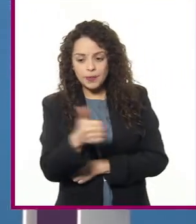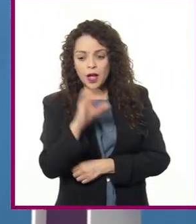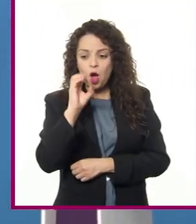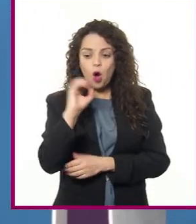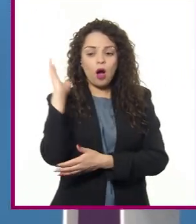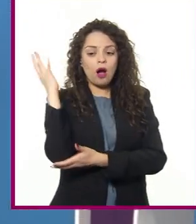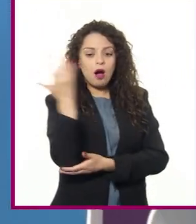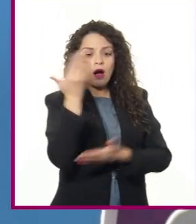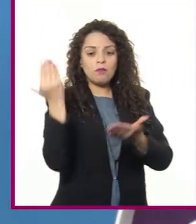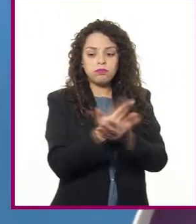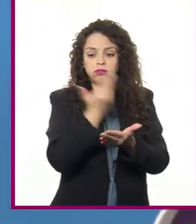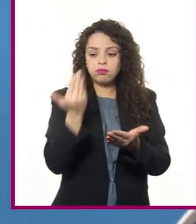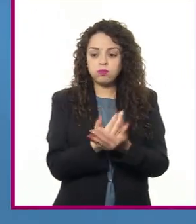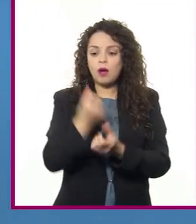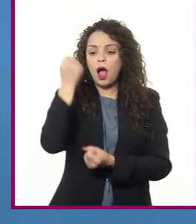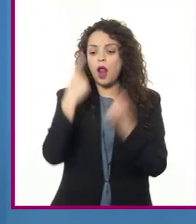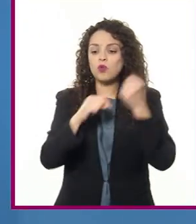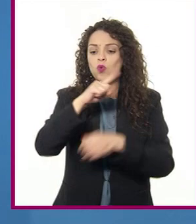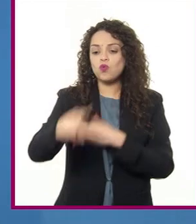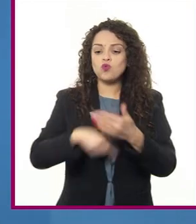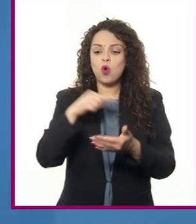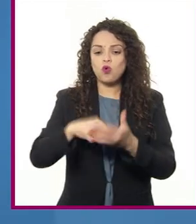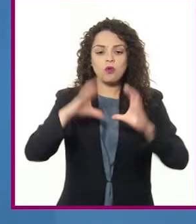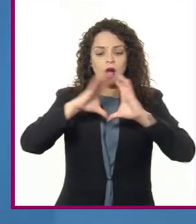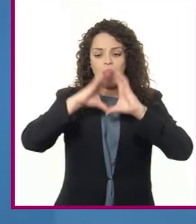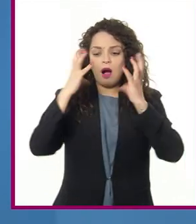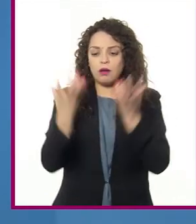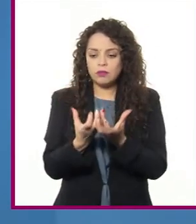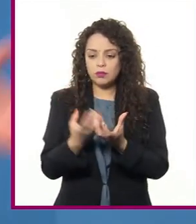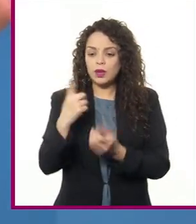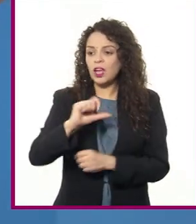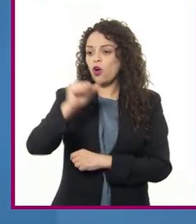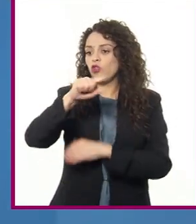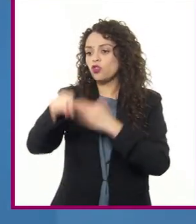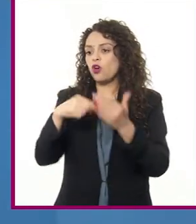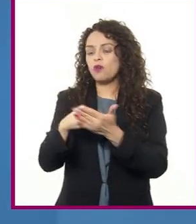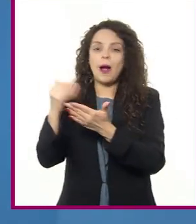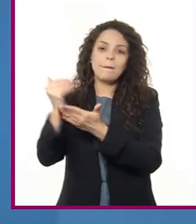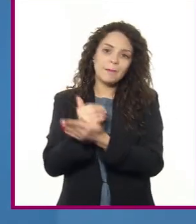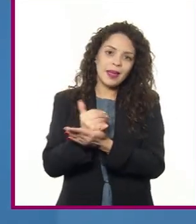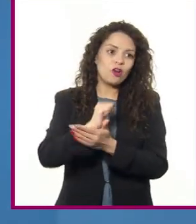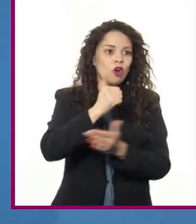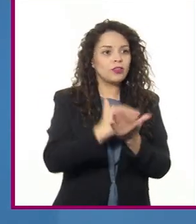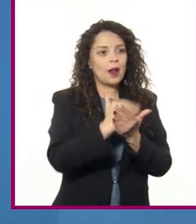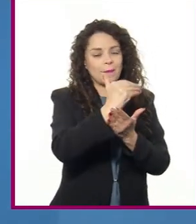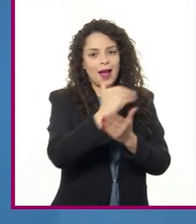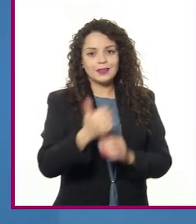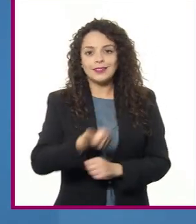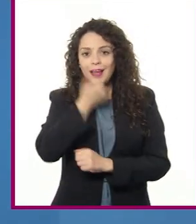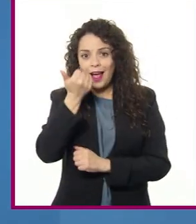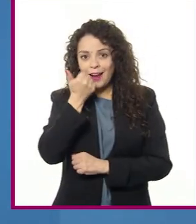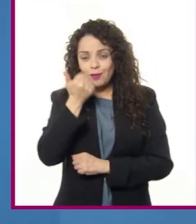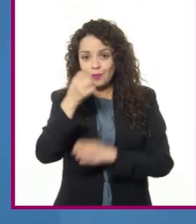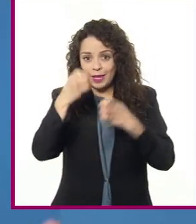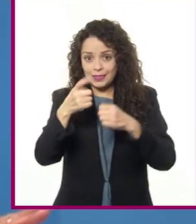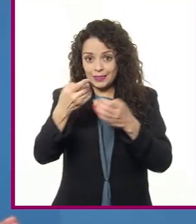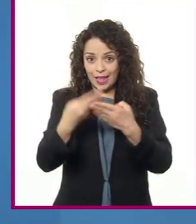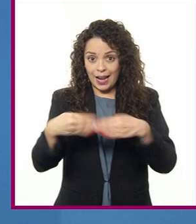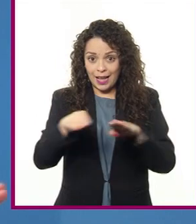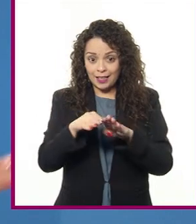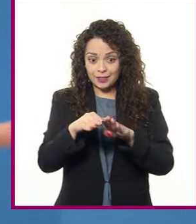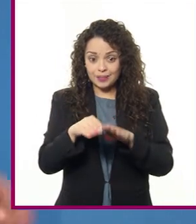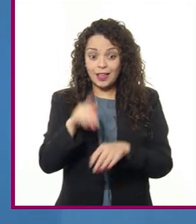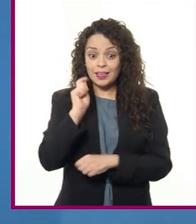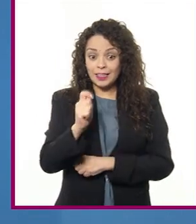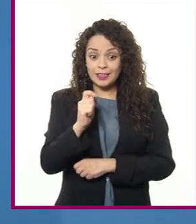forestal en algunos lugares del planeta que en otros. Alumnas y alumnos que nos acompañan desde casa, llegó